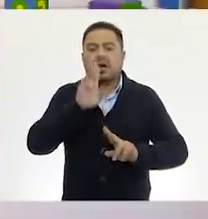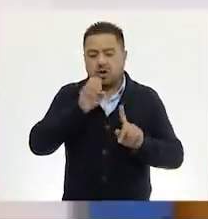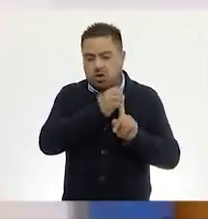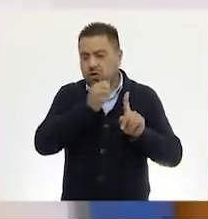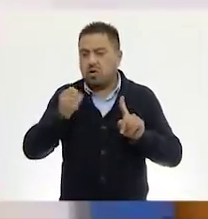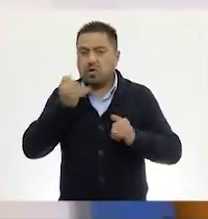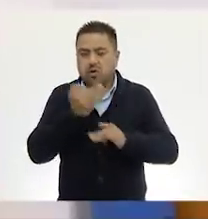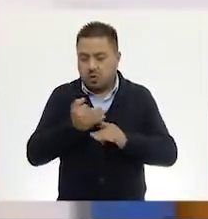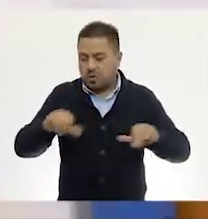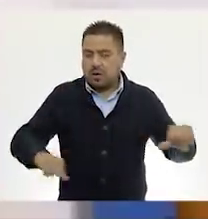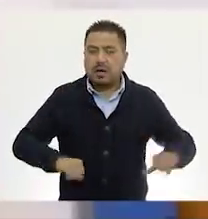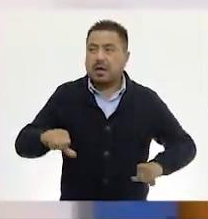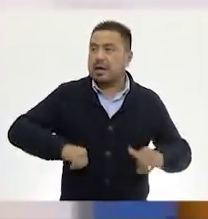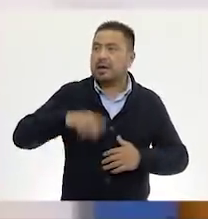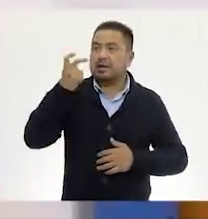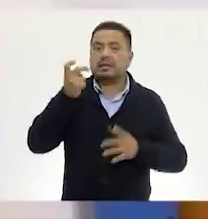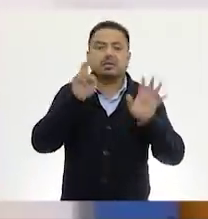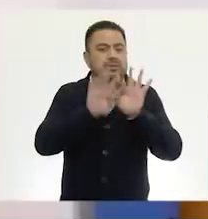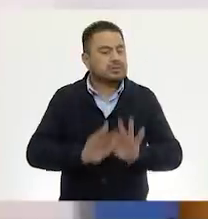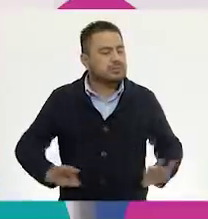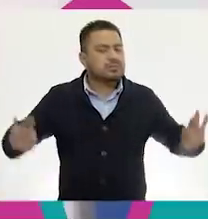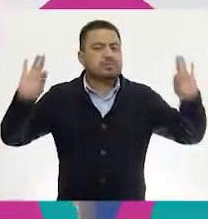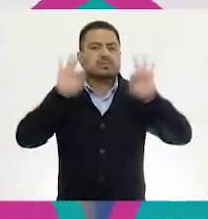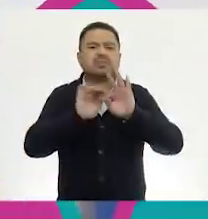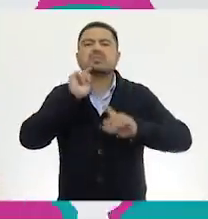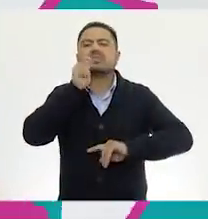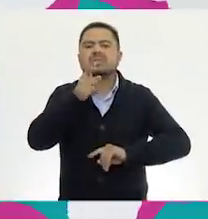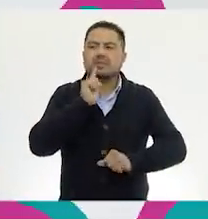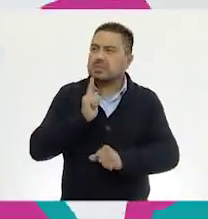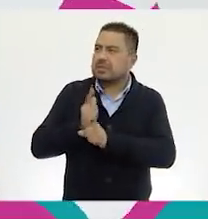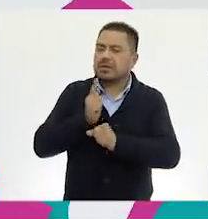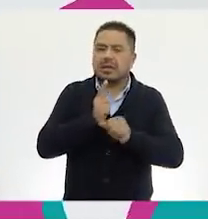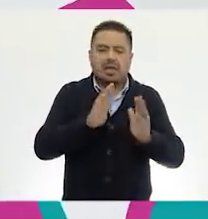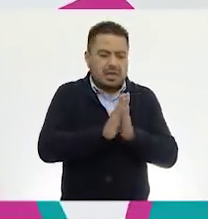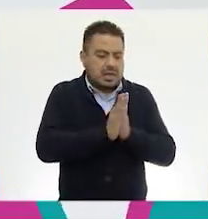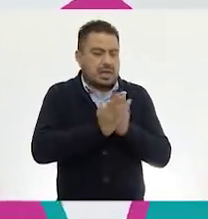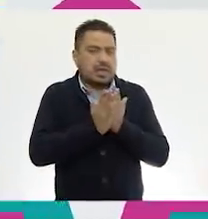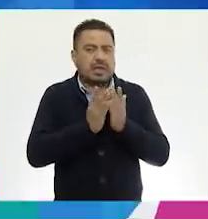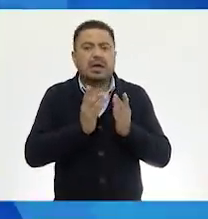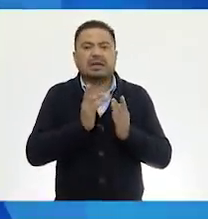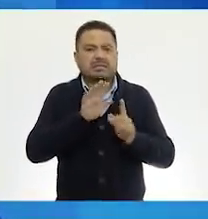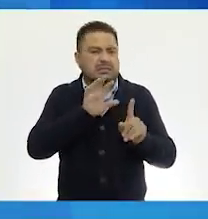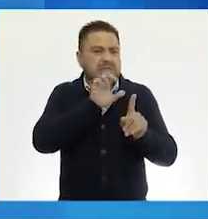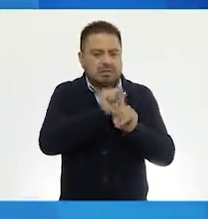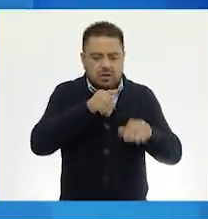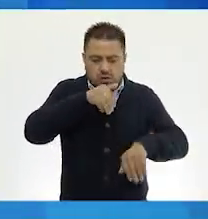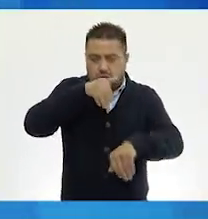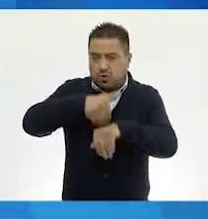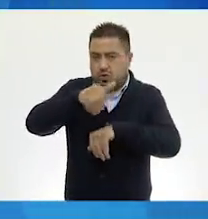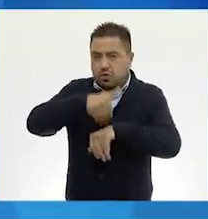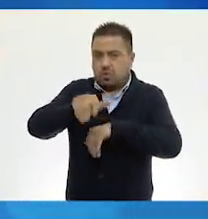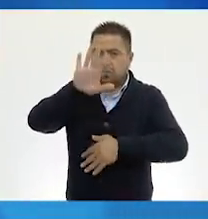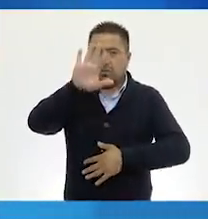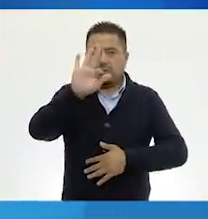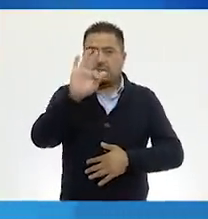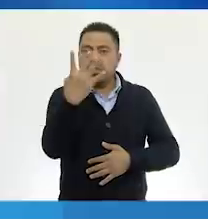Muy bien. Para realizar esta actividad es importante ver nuestro libro de desafíos y abrirlo en la página